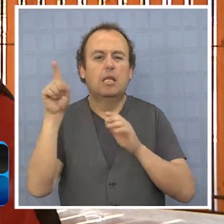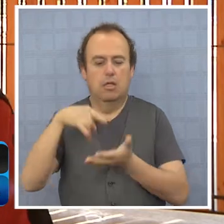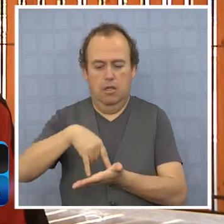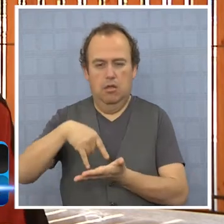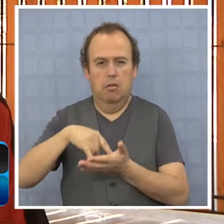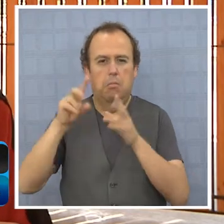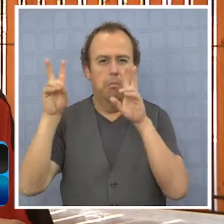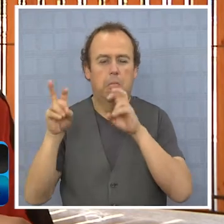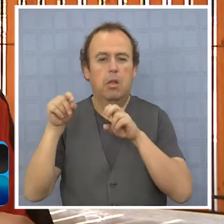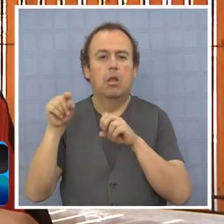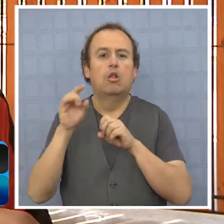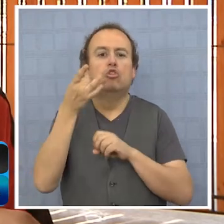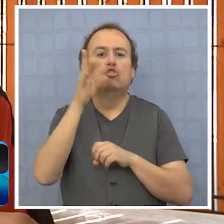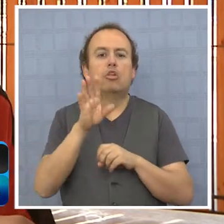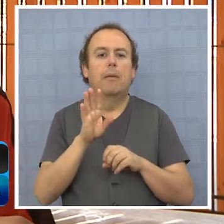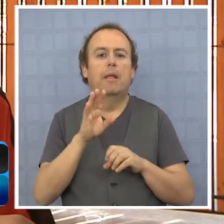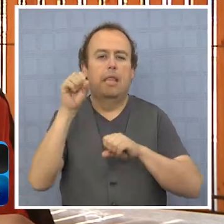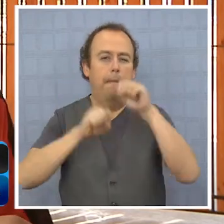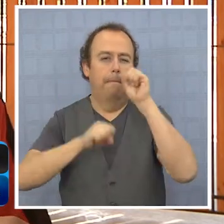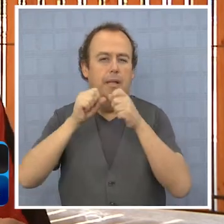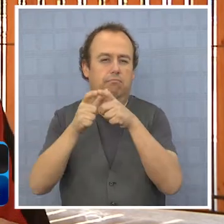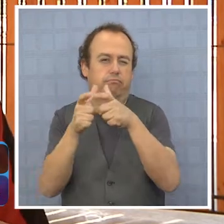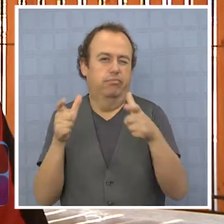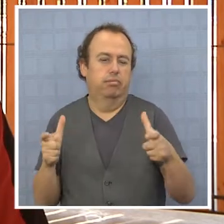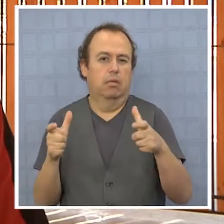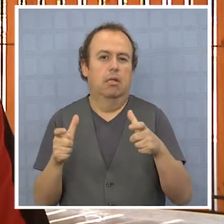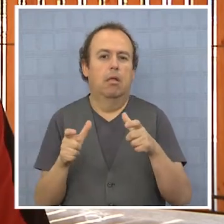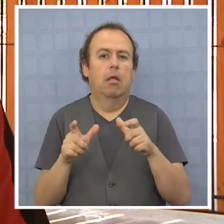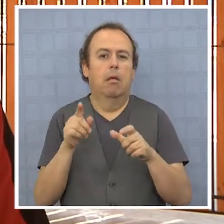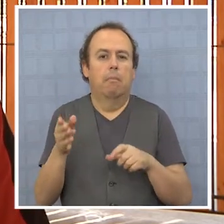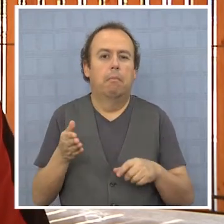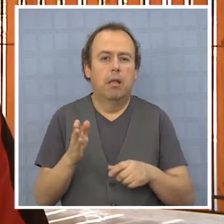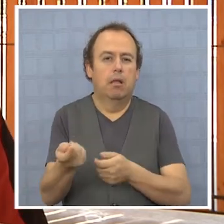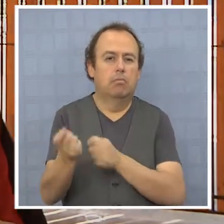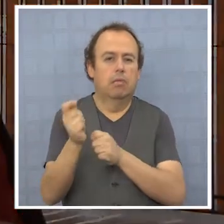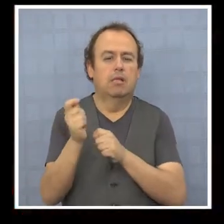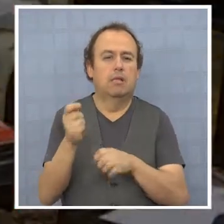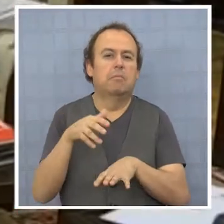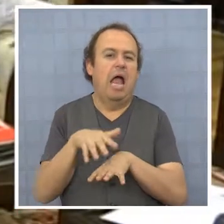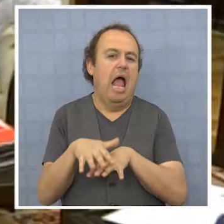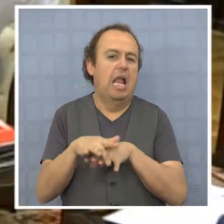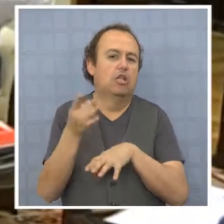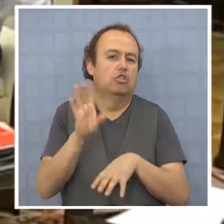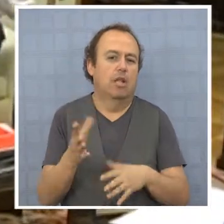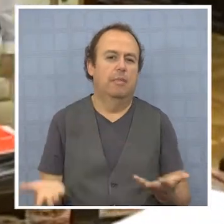a favor de lo industrial, pura pesca para hacer harina.